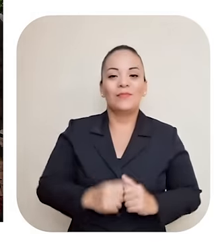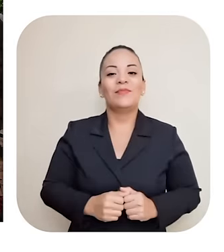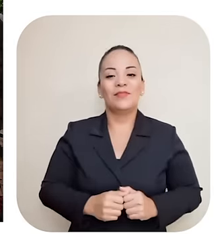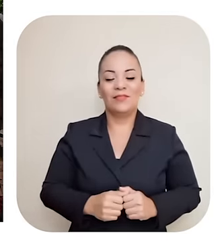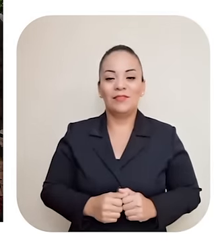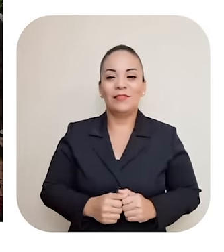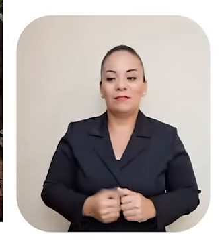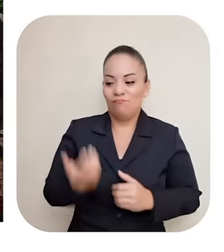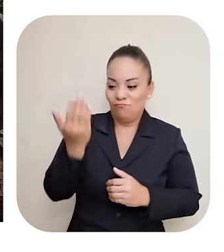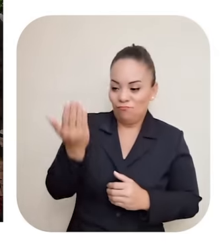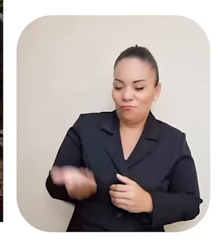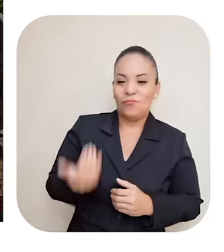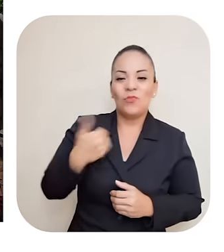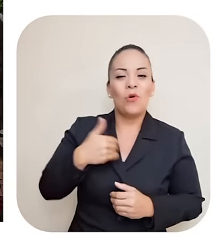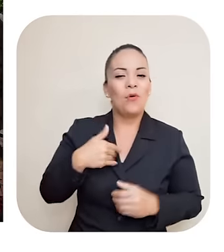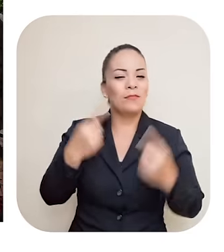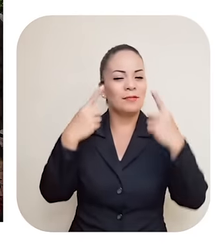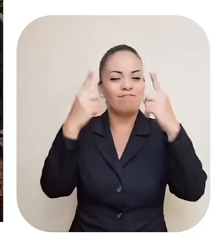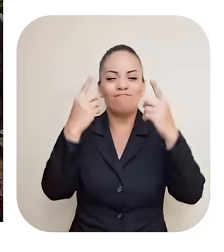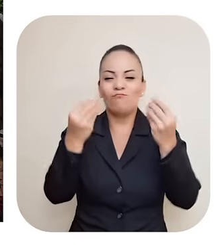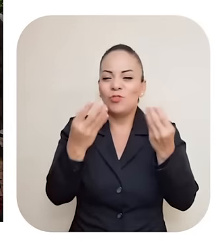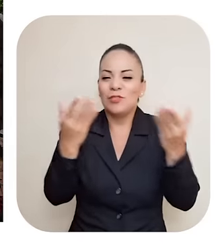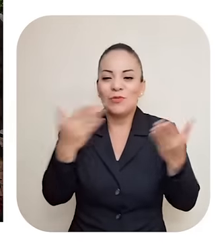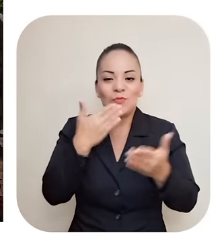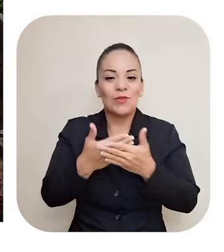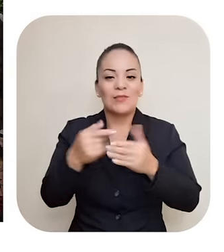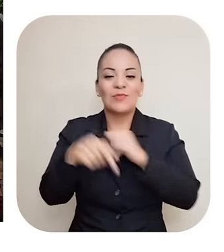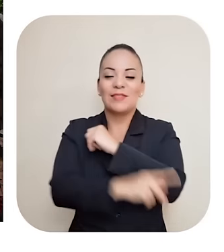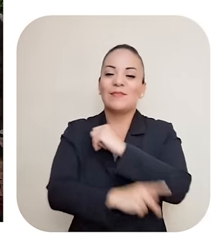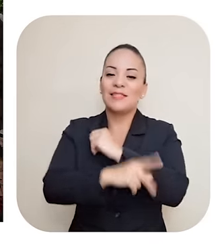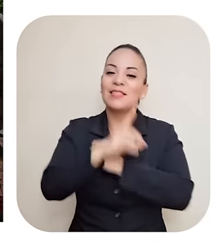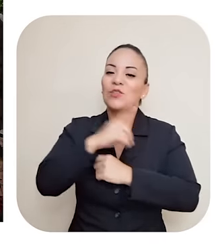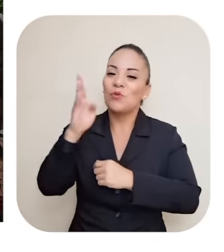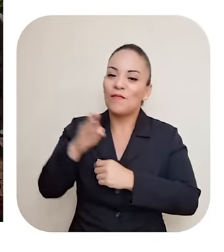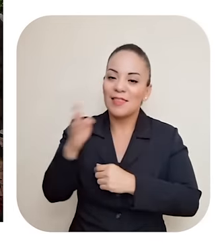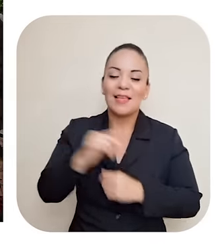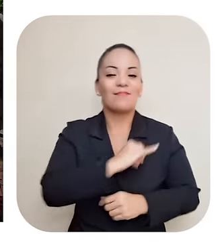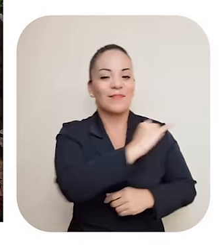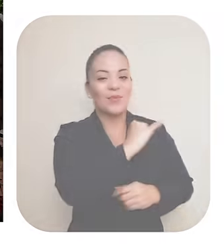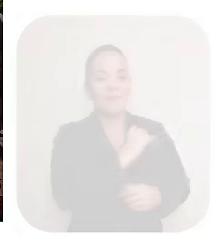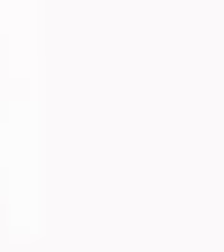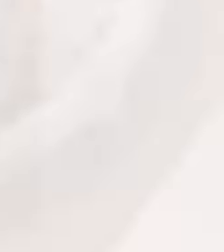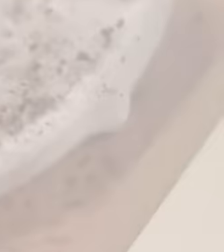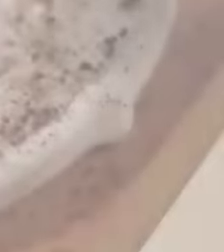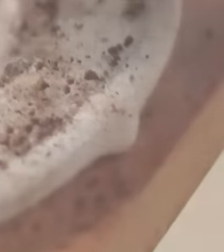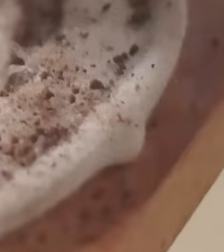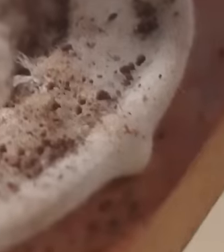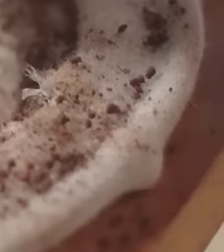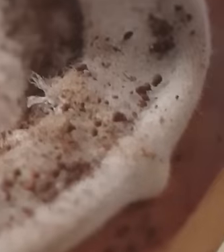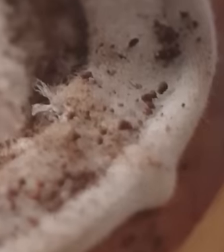De estar ante la presencia De un hombre que ha hecho tanto Por este país Que Dios me lo bendiga Igual